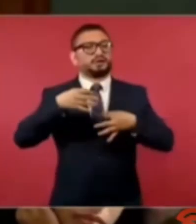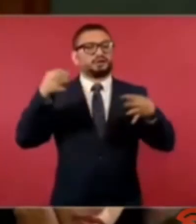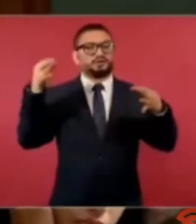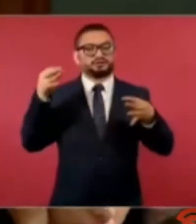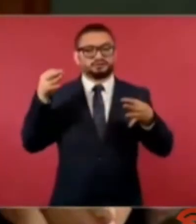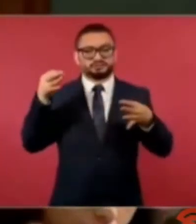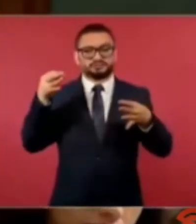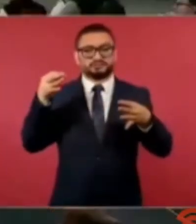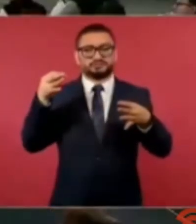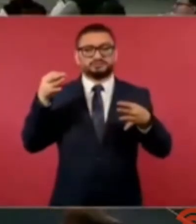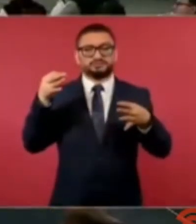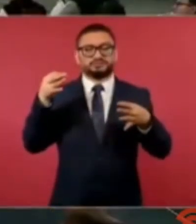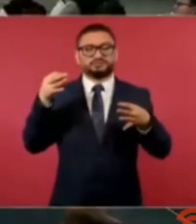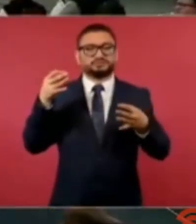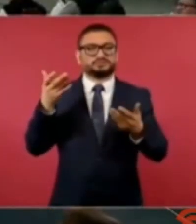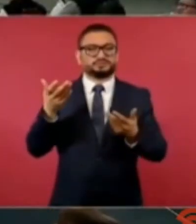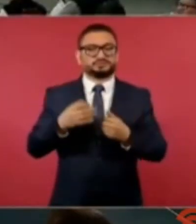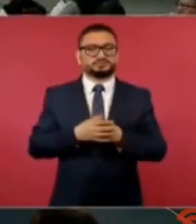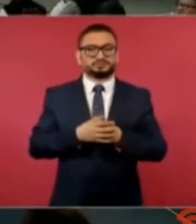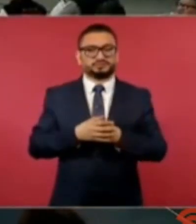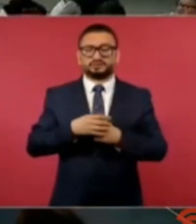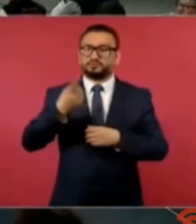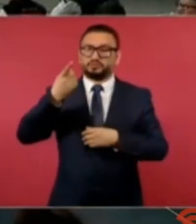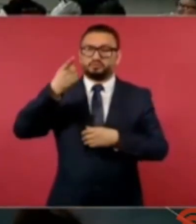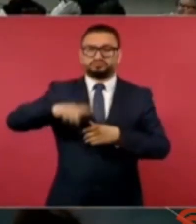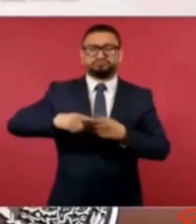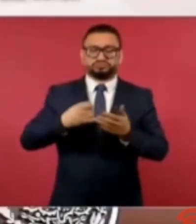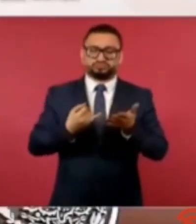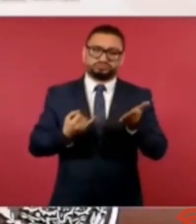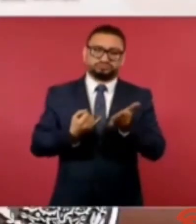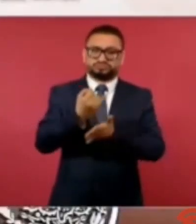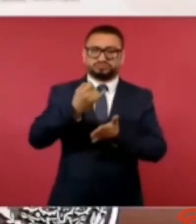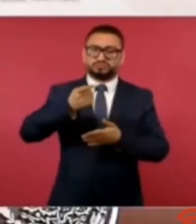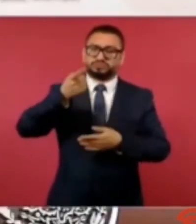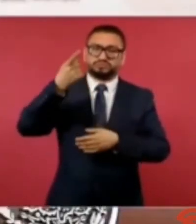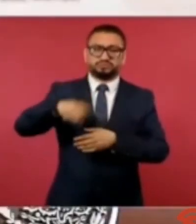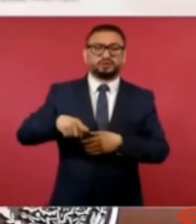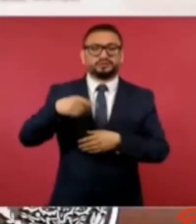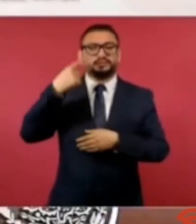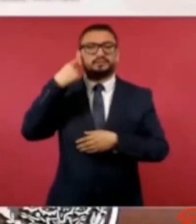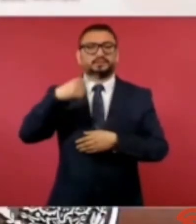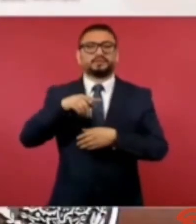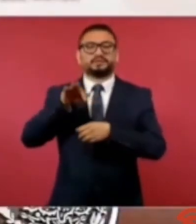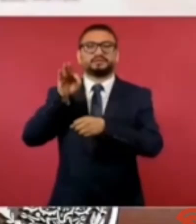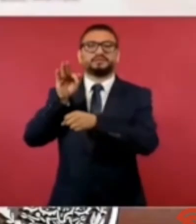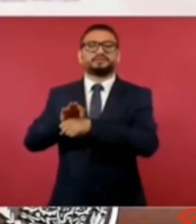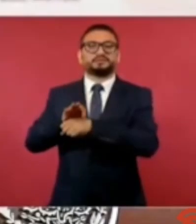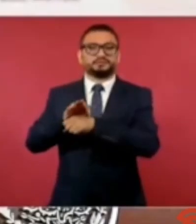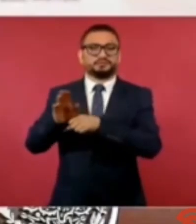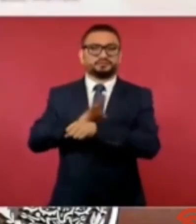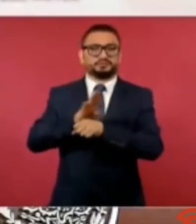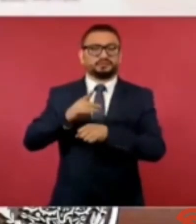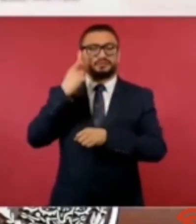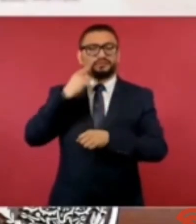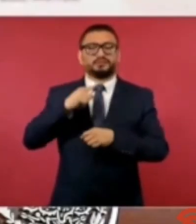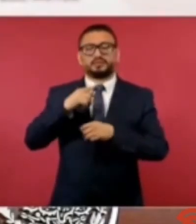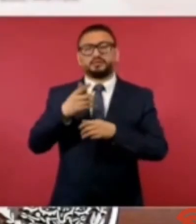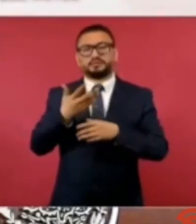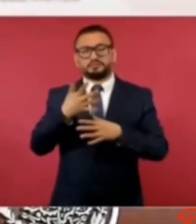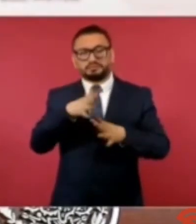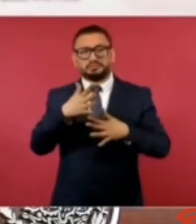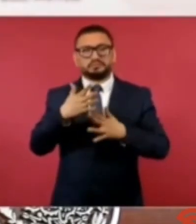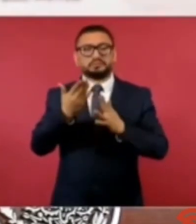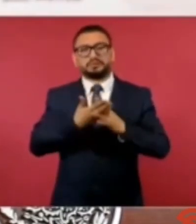decreto, esta orden ejecutiva para beneficiar, insisto, parcialmente,